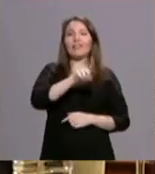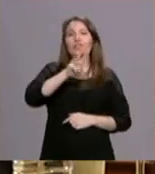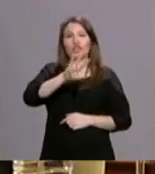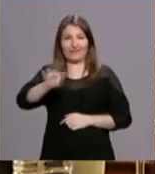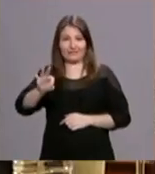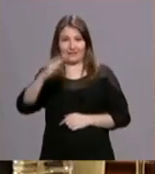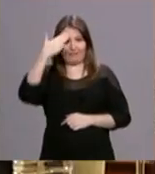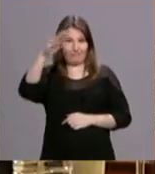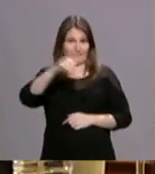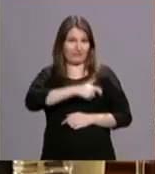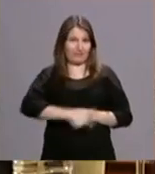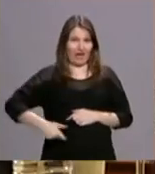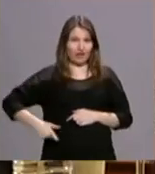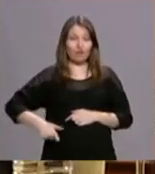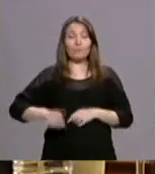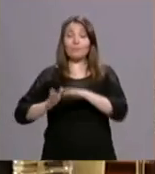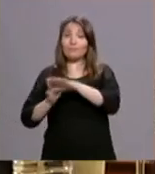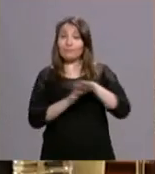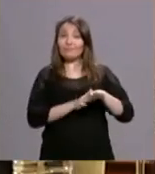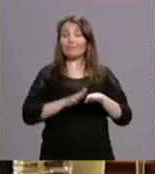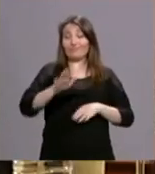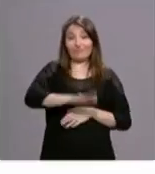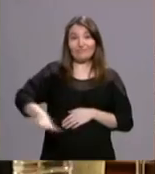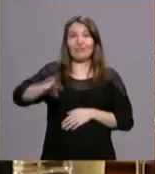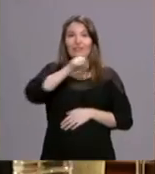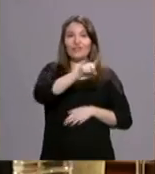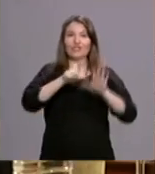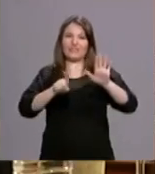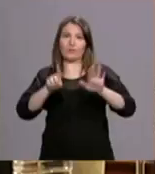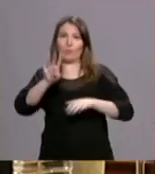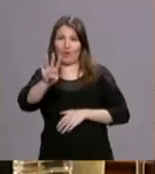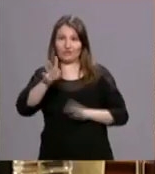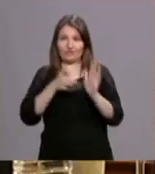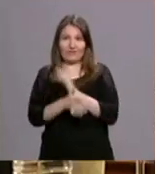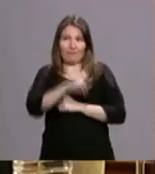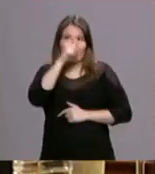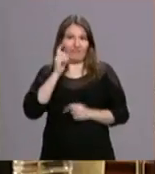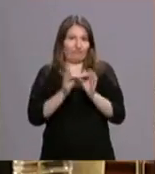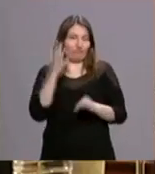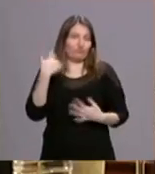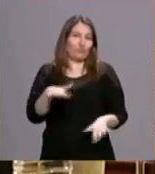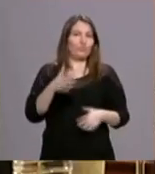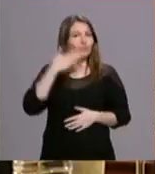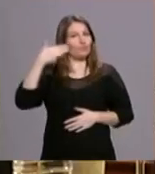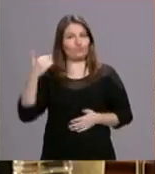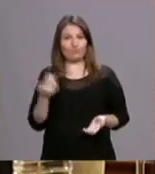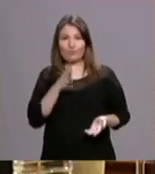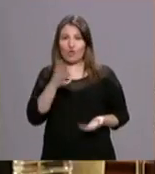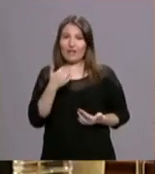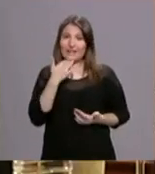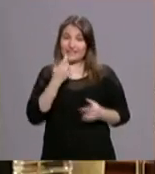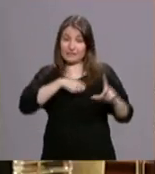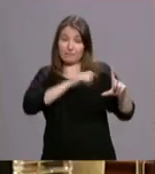el Seminario Mayor y 164 seminaristas en el Seminario Menor. Podemos decir que en Madrid somos unos privilegiados, porque casi el 10